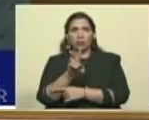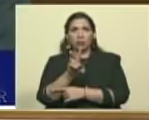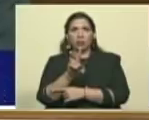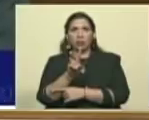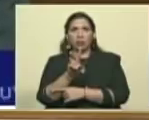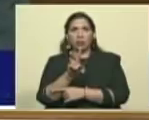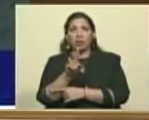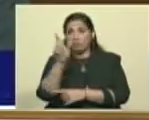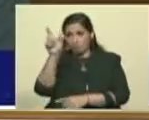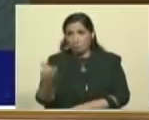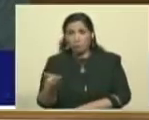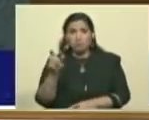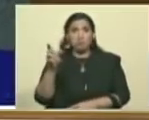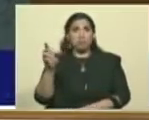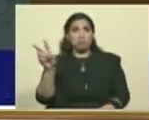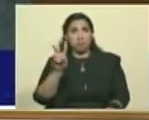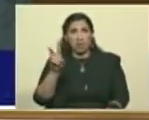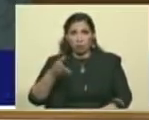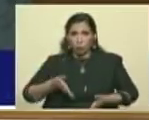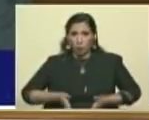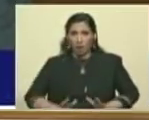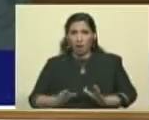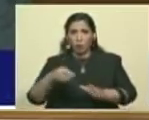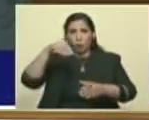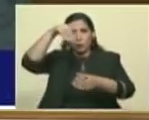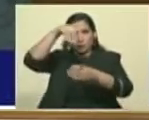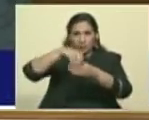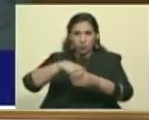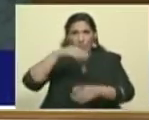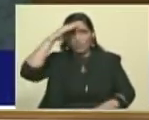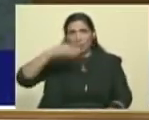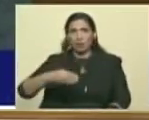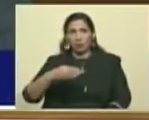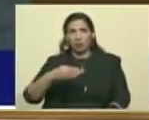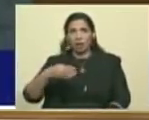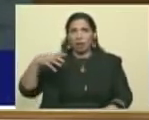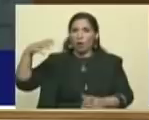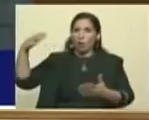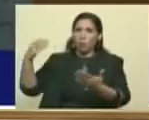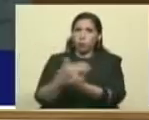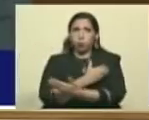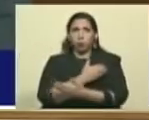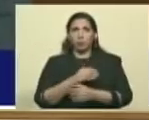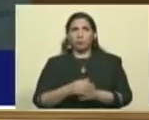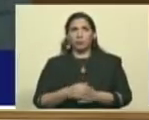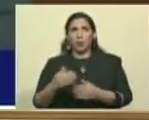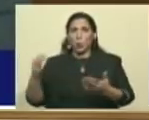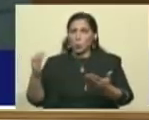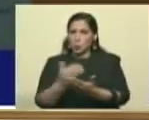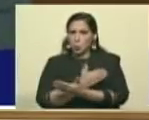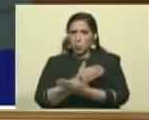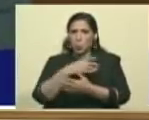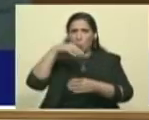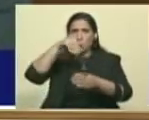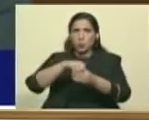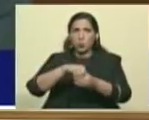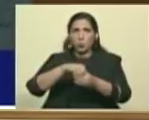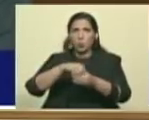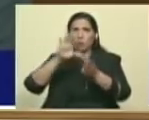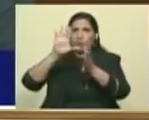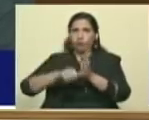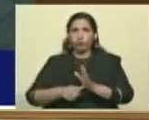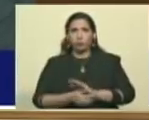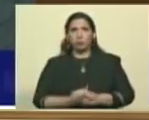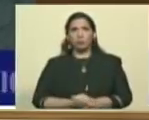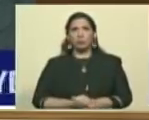venezolano, solicitado intervención militar, invasión, golpe de Estado, llamados